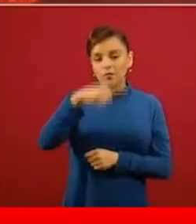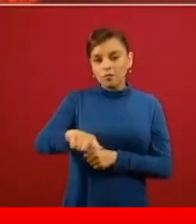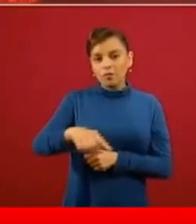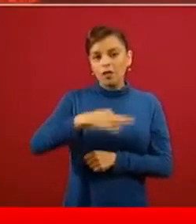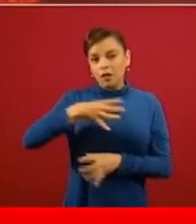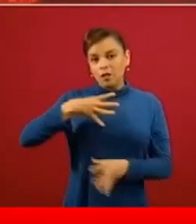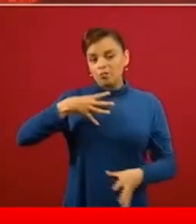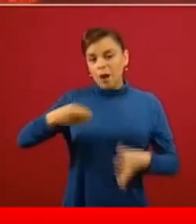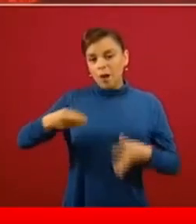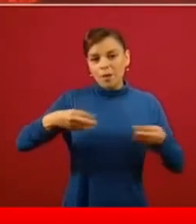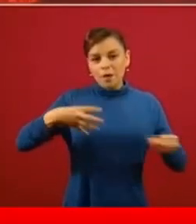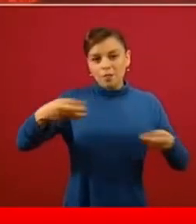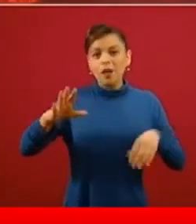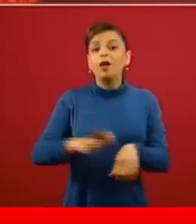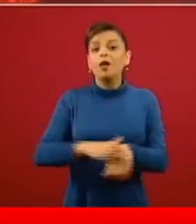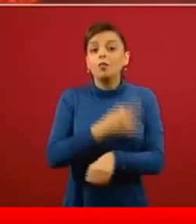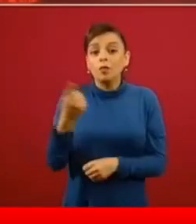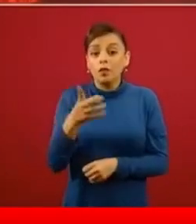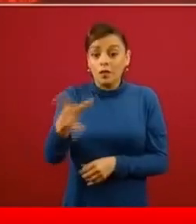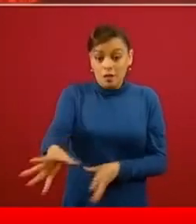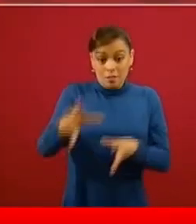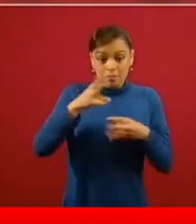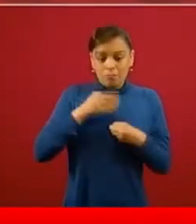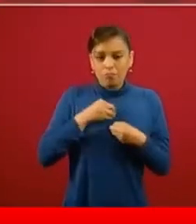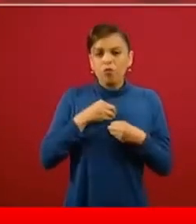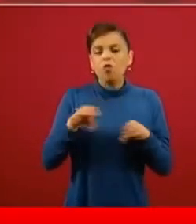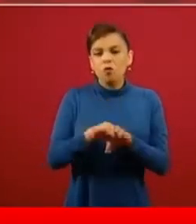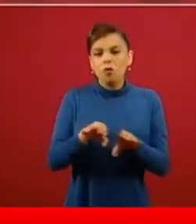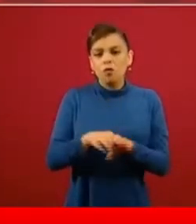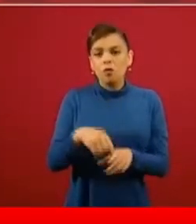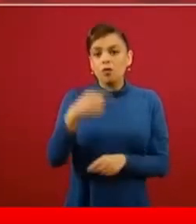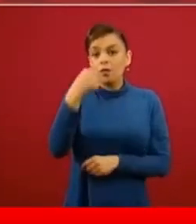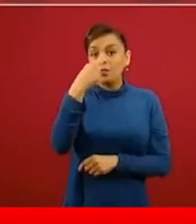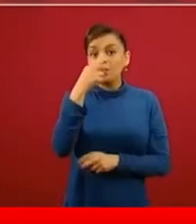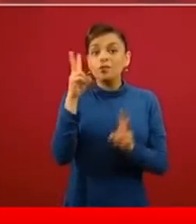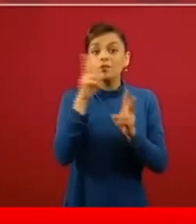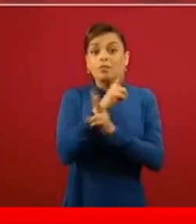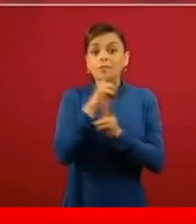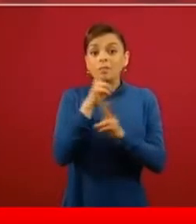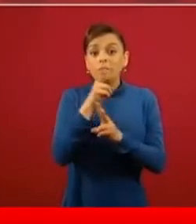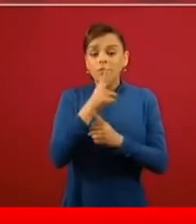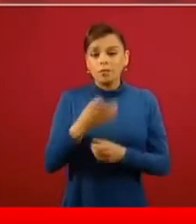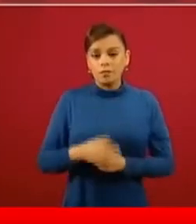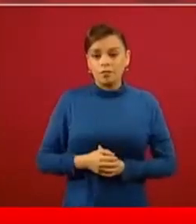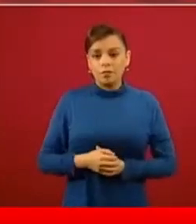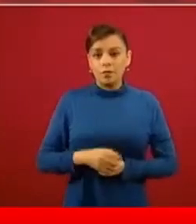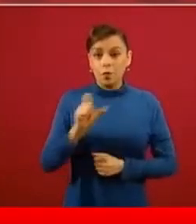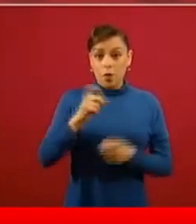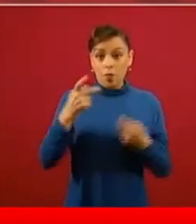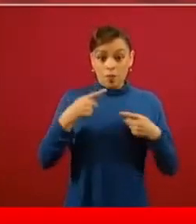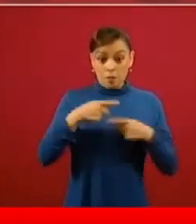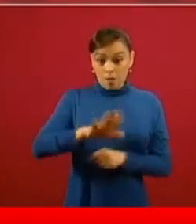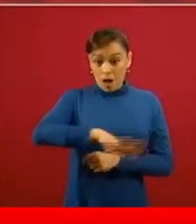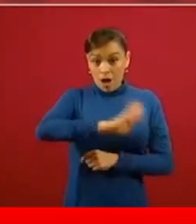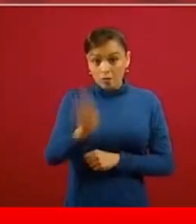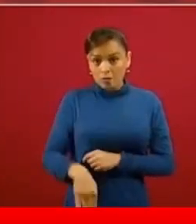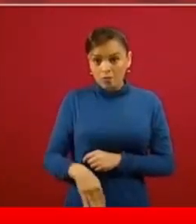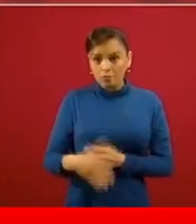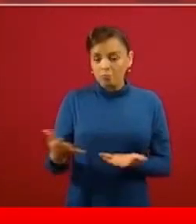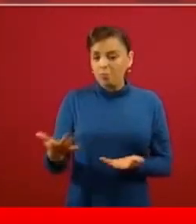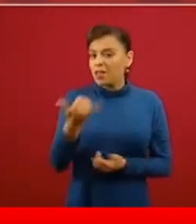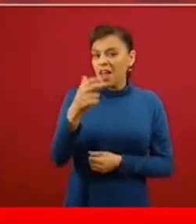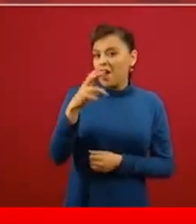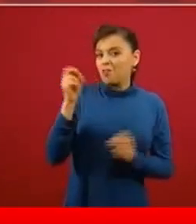propaga por vía respiratoria, pero una persona que ha perdido la vida evidentemente ya no respira, pero todavía si las